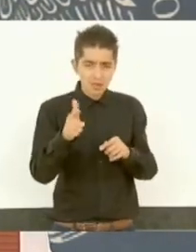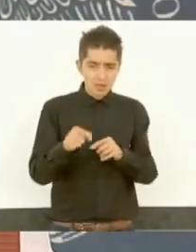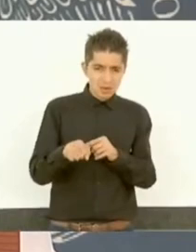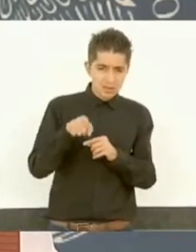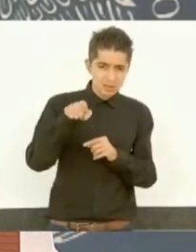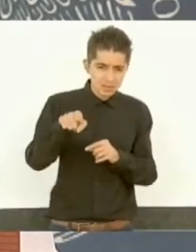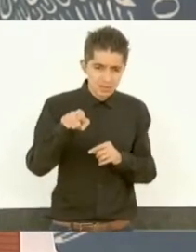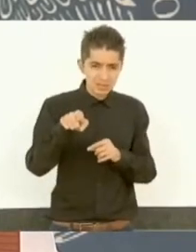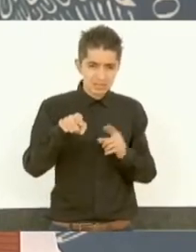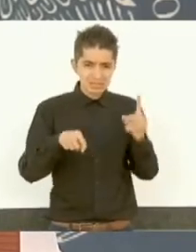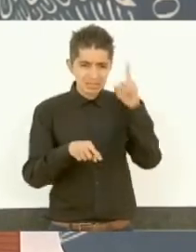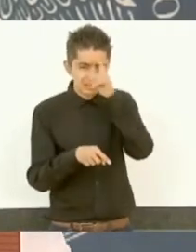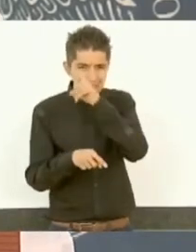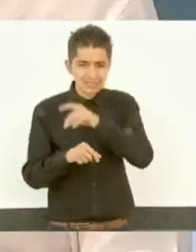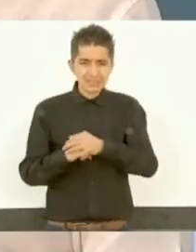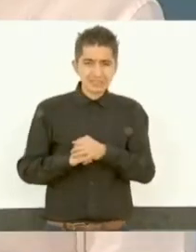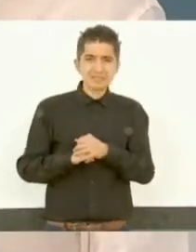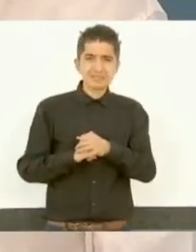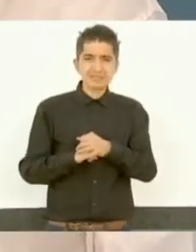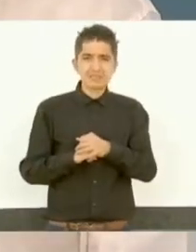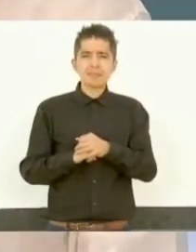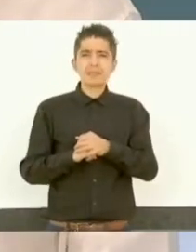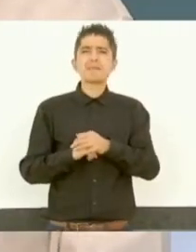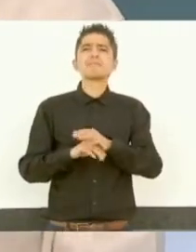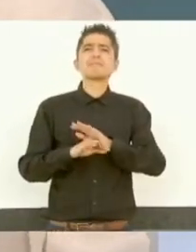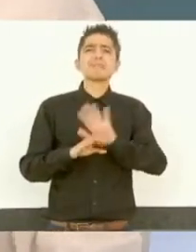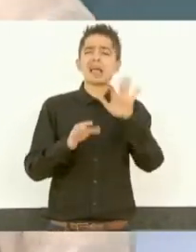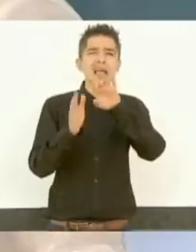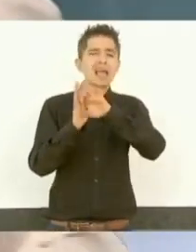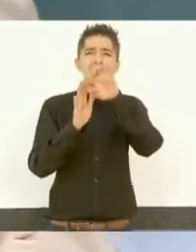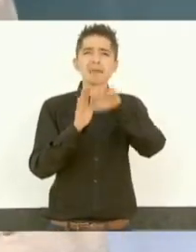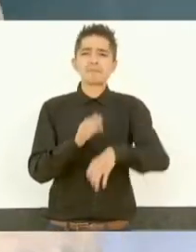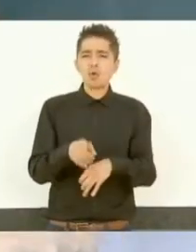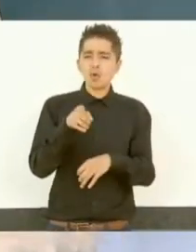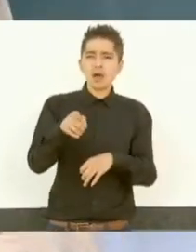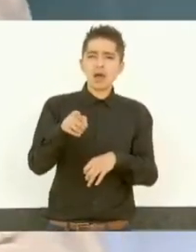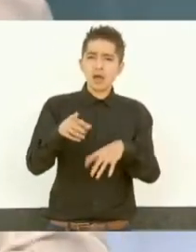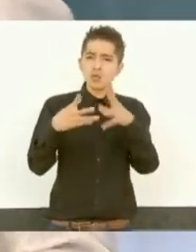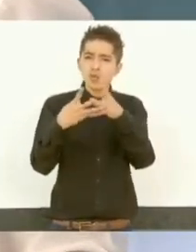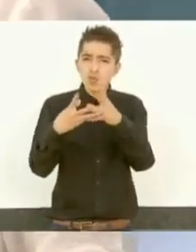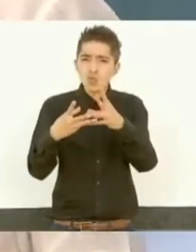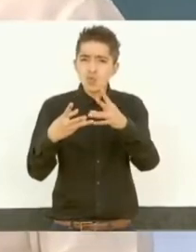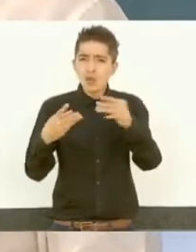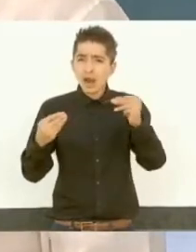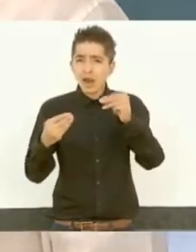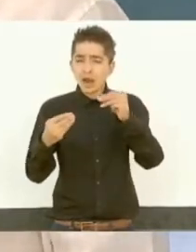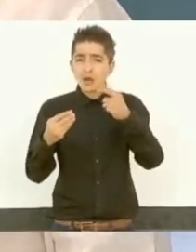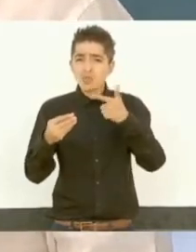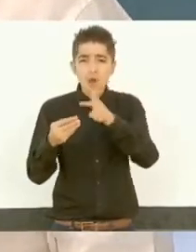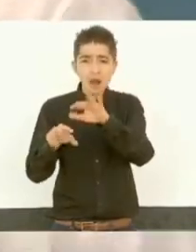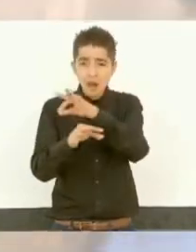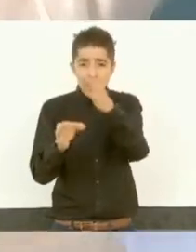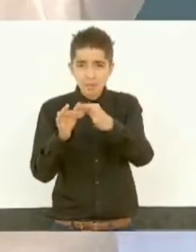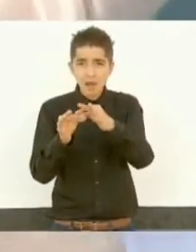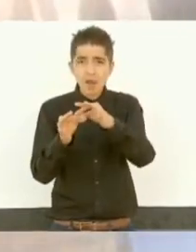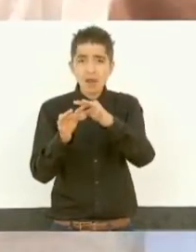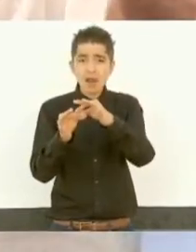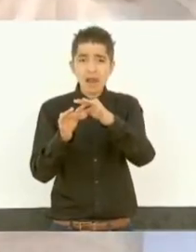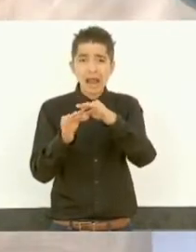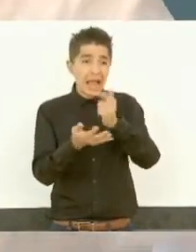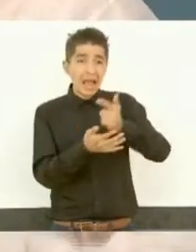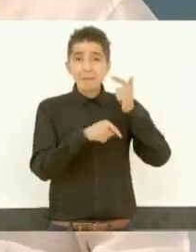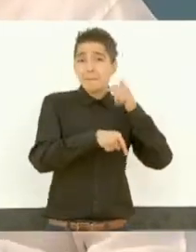ya se apaciga a Guanajuato y ahora a Michoacán y luego